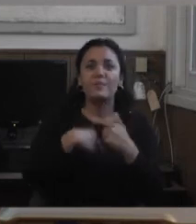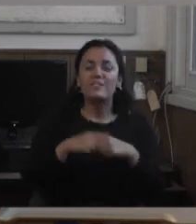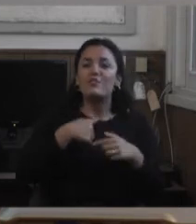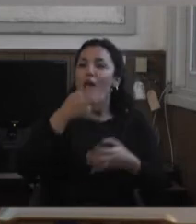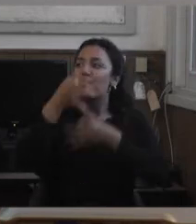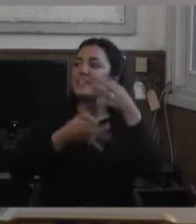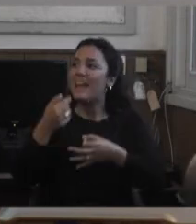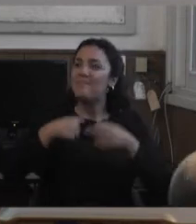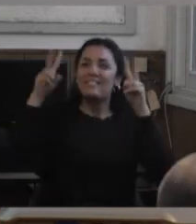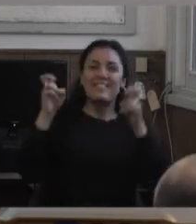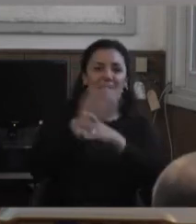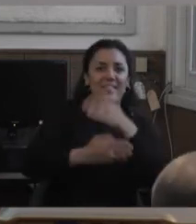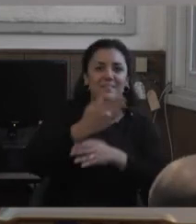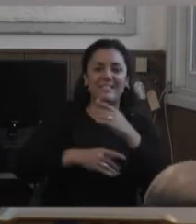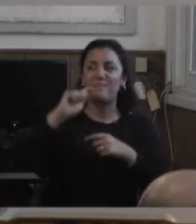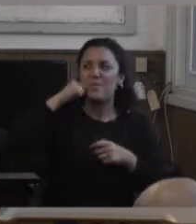decir